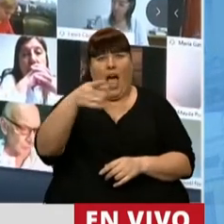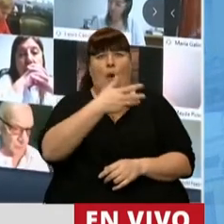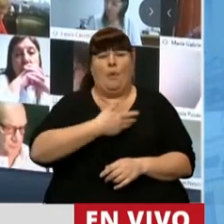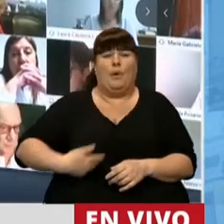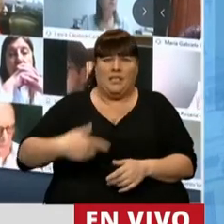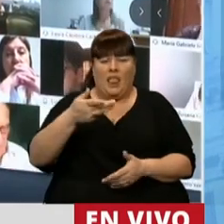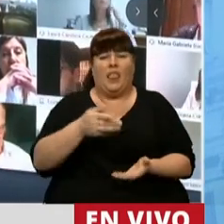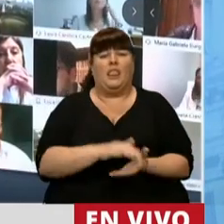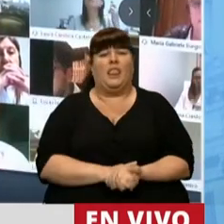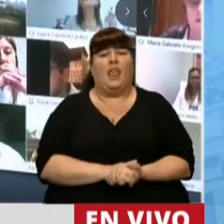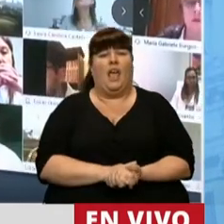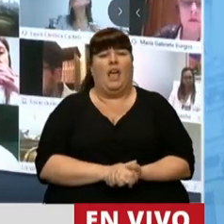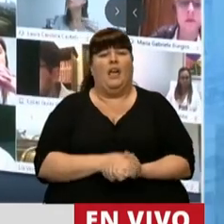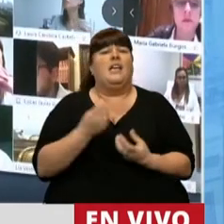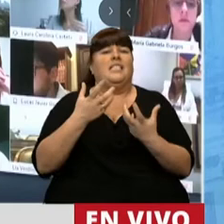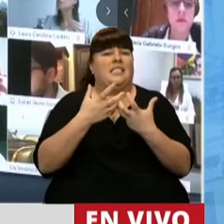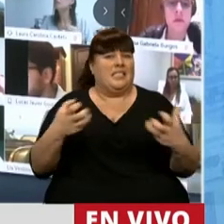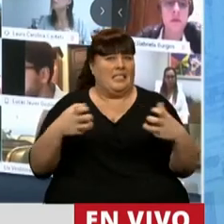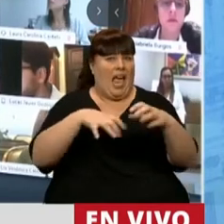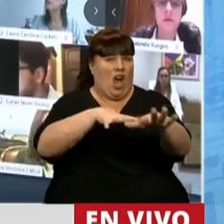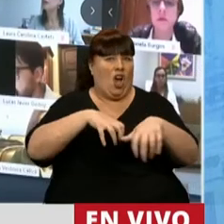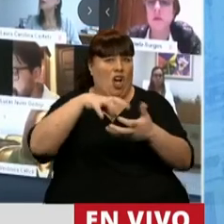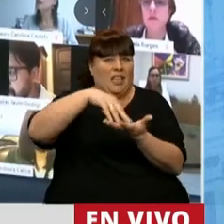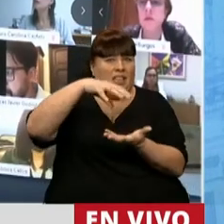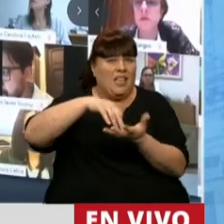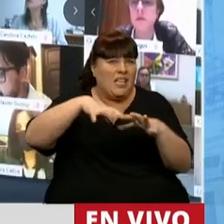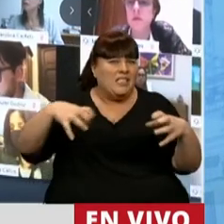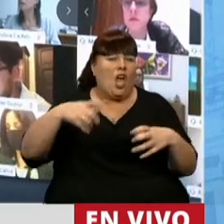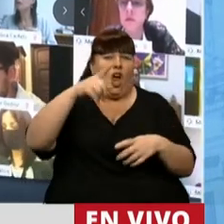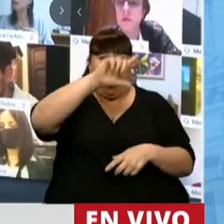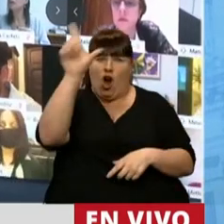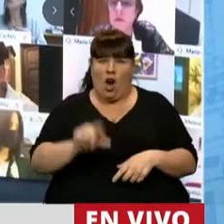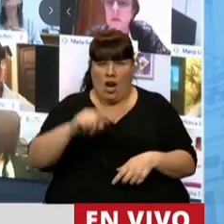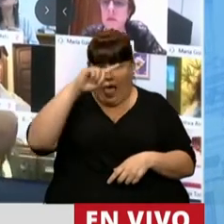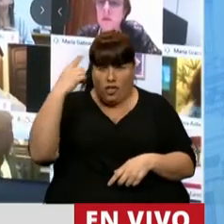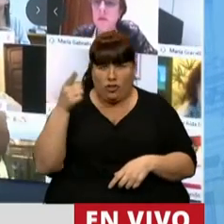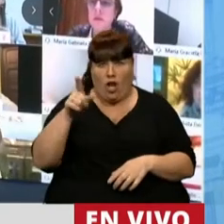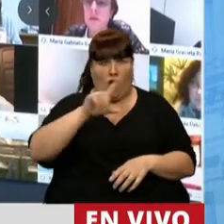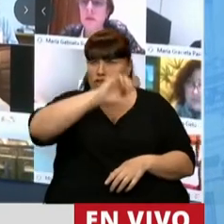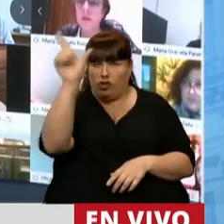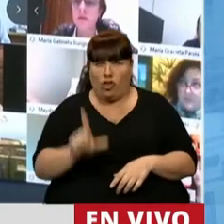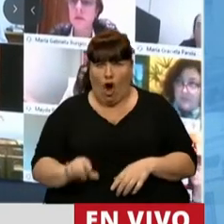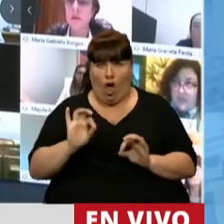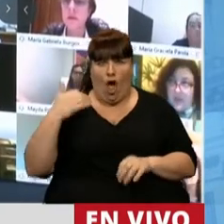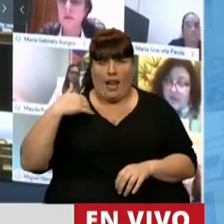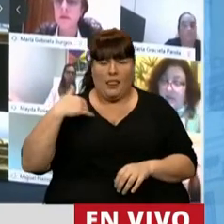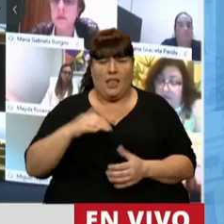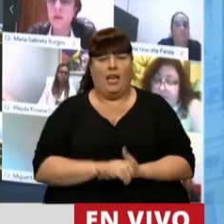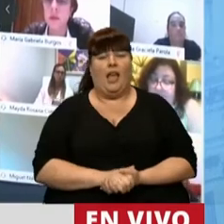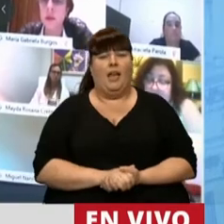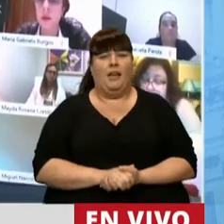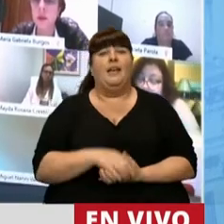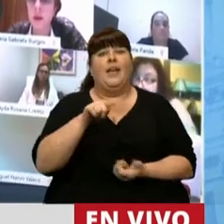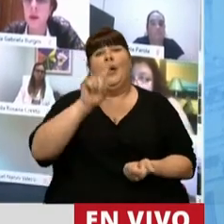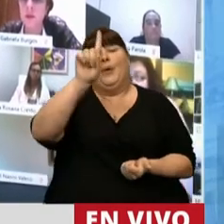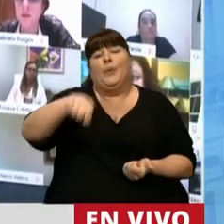presidente, hay una sequía muy grande a nivel nacional en todo el territorio de la Argentina y esto